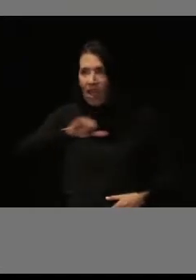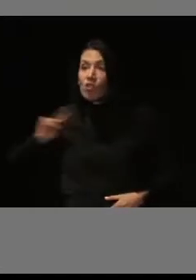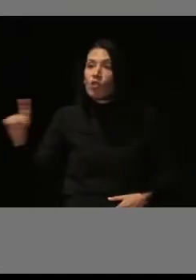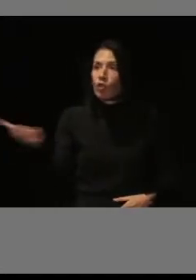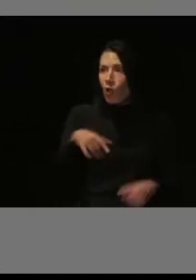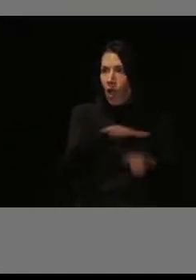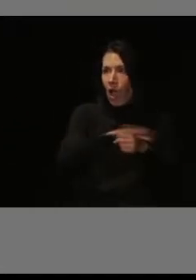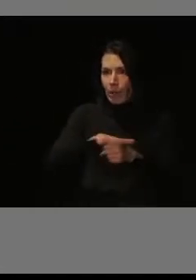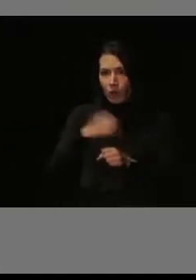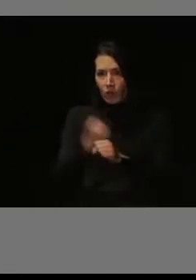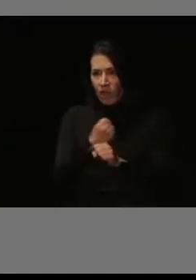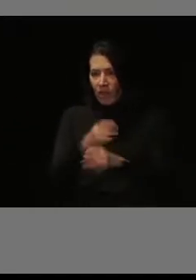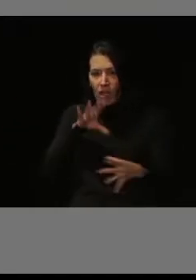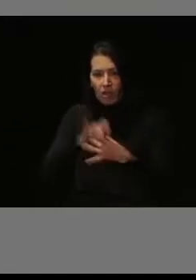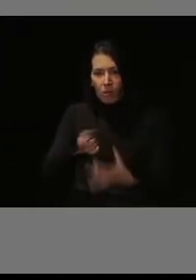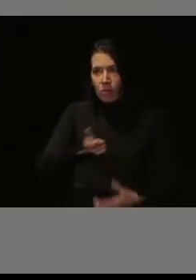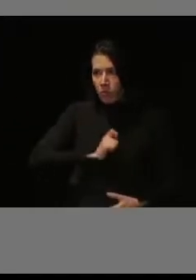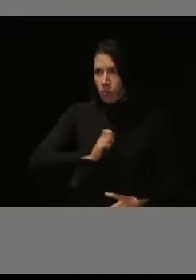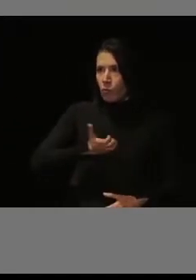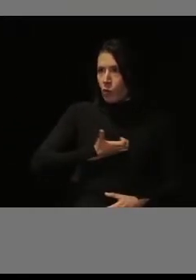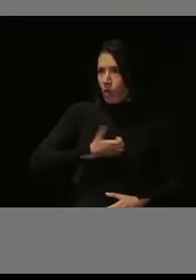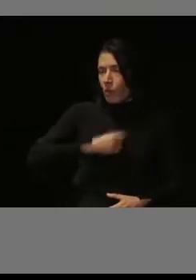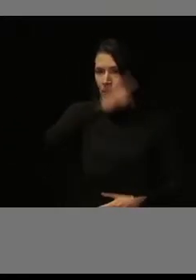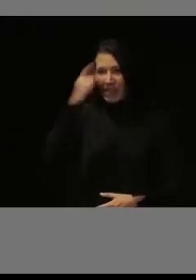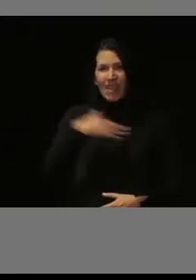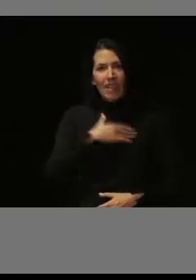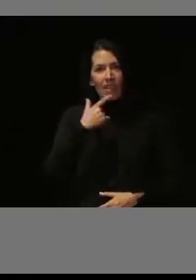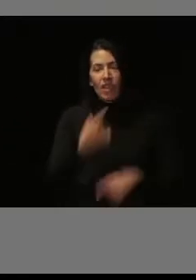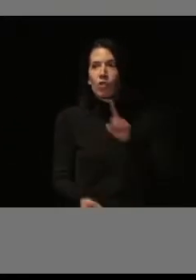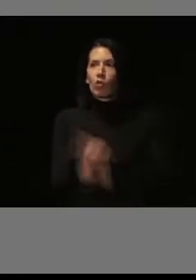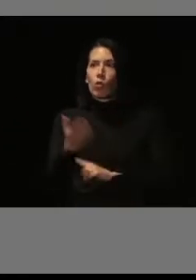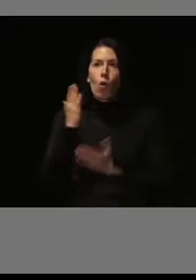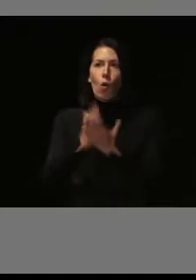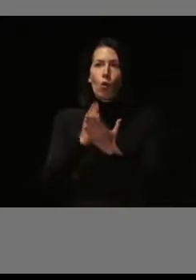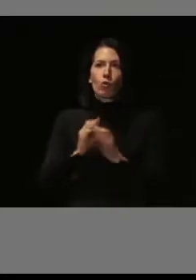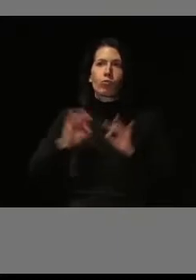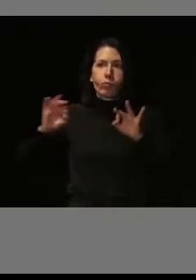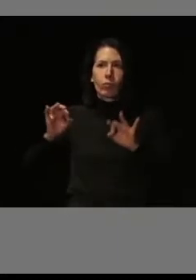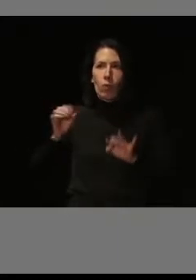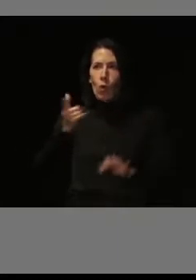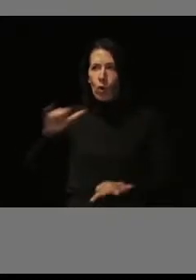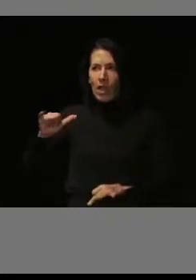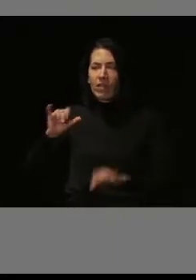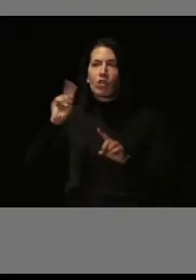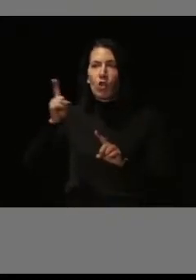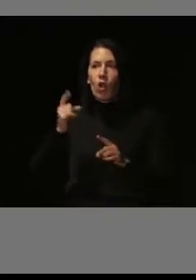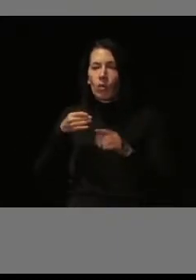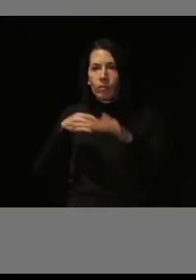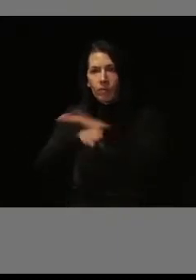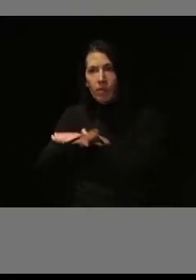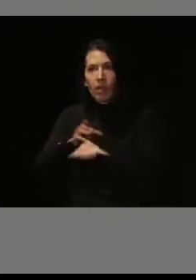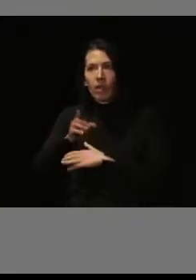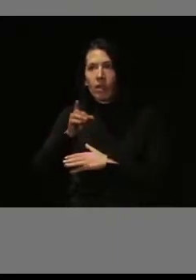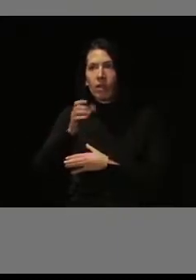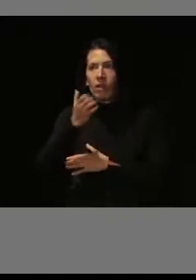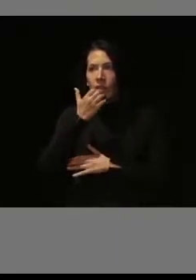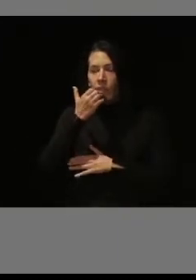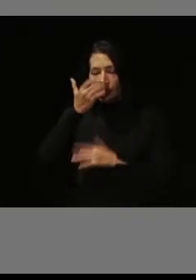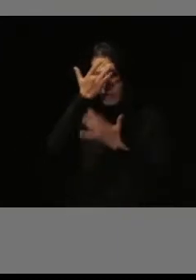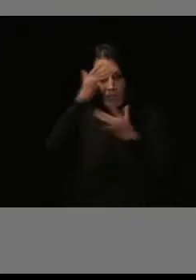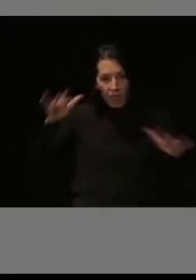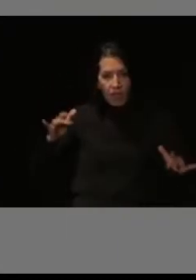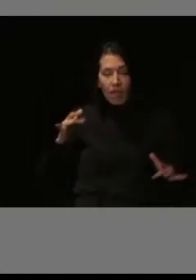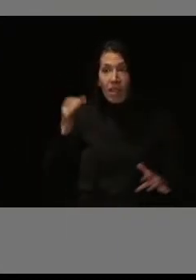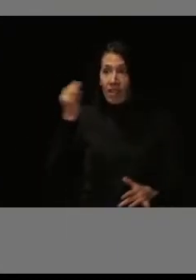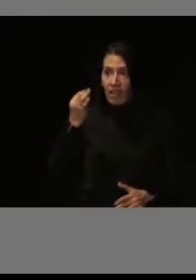materias en las que trabaja Policía Municipal de Madrid, en vez de hacer un curso exclusivo. Y, además, así no solamente sensibilizamos y lo ponemos en su sitio,